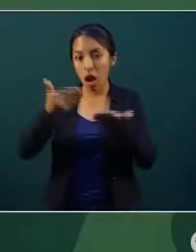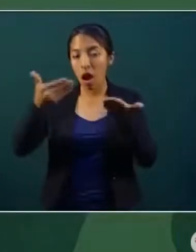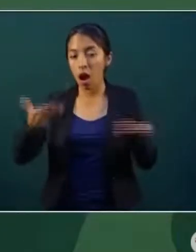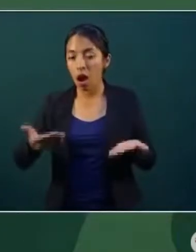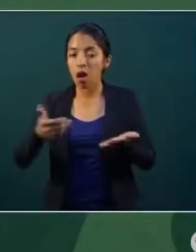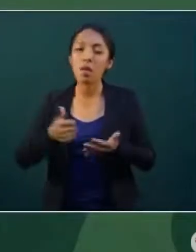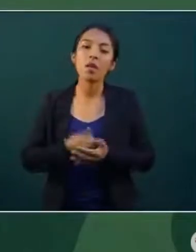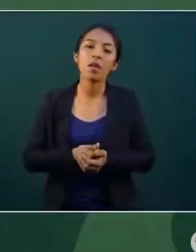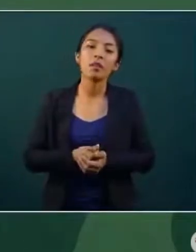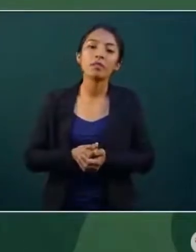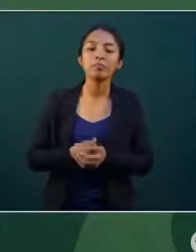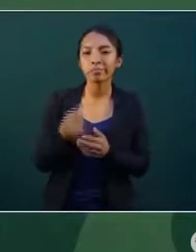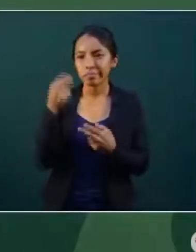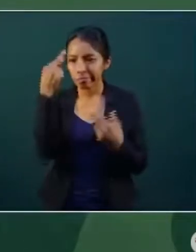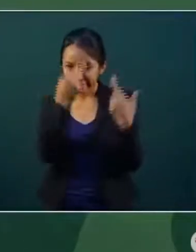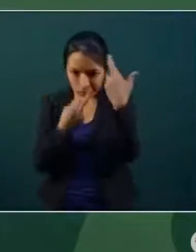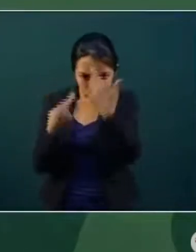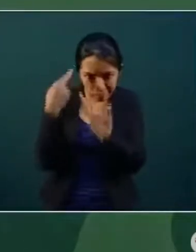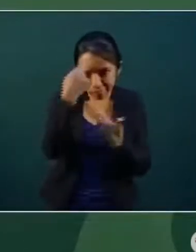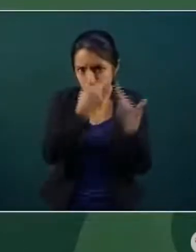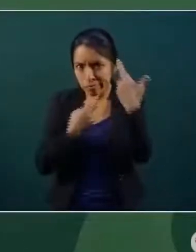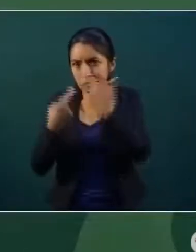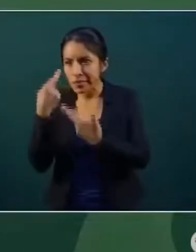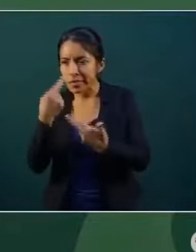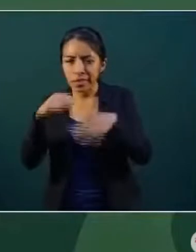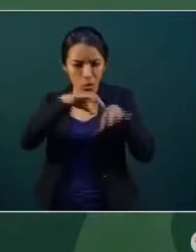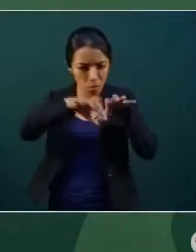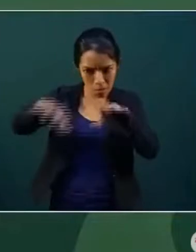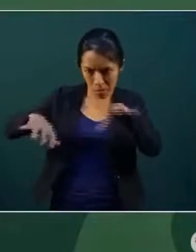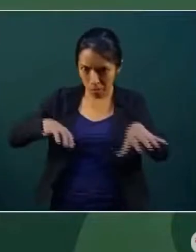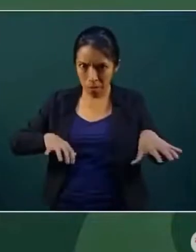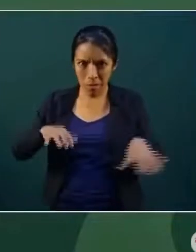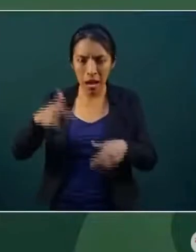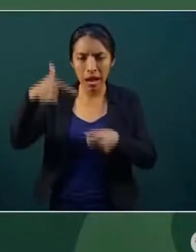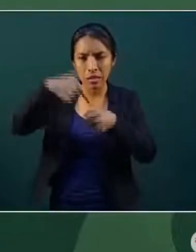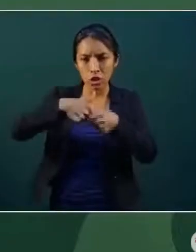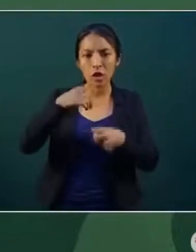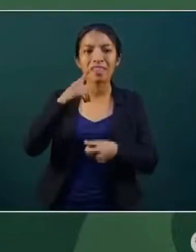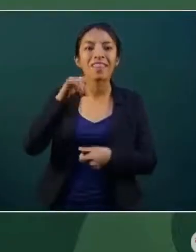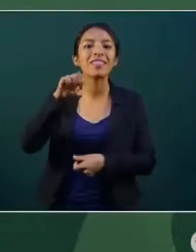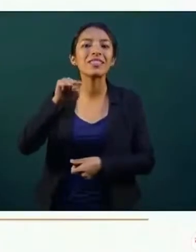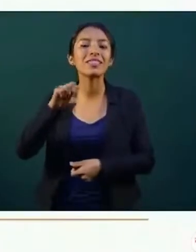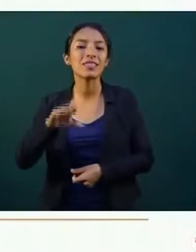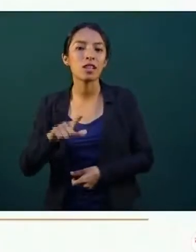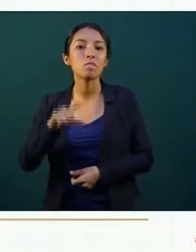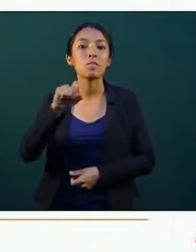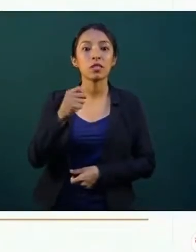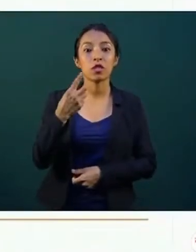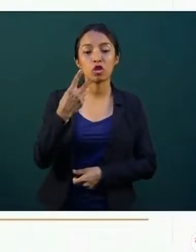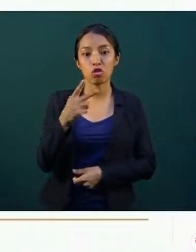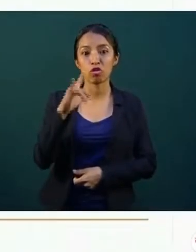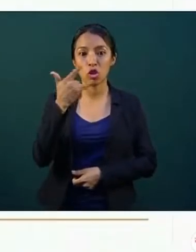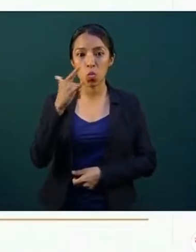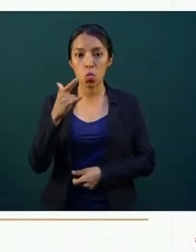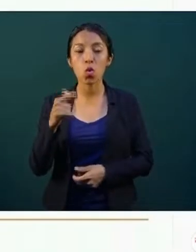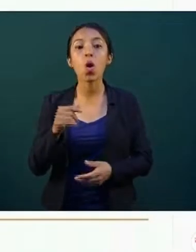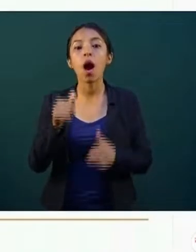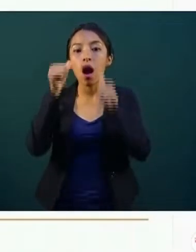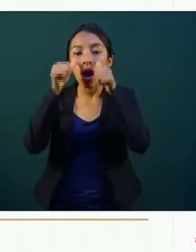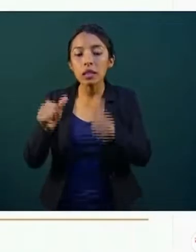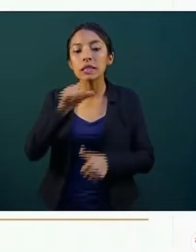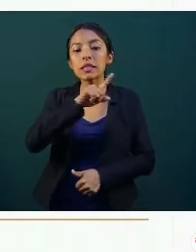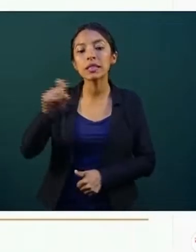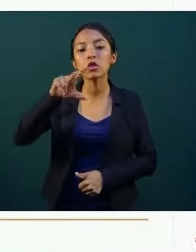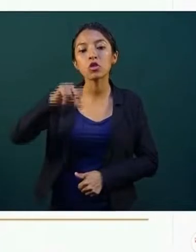verificación a las estaciones de servicio de gasolina y diésel, con corte al 22 de julio, se atendieron 188